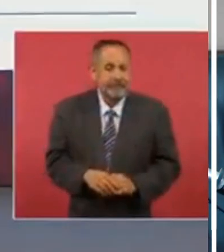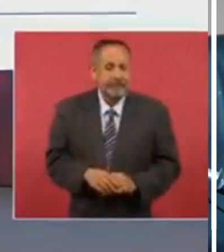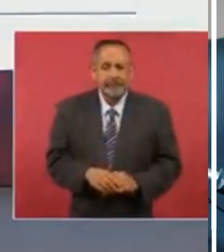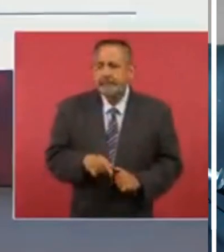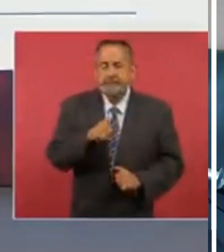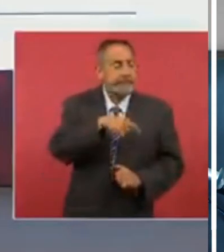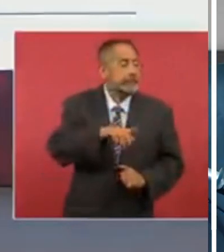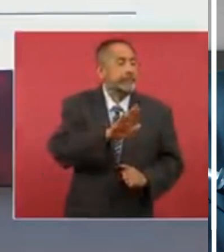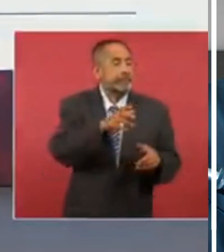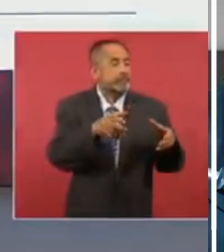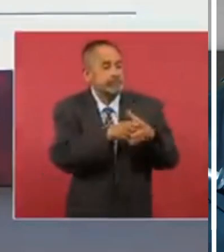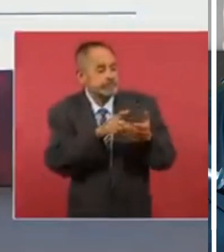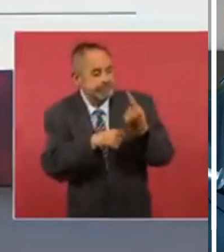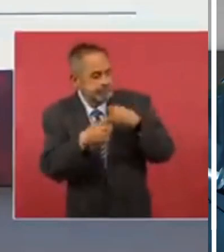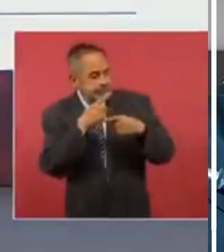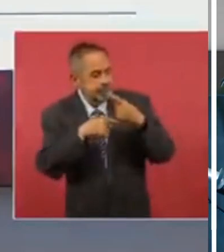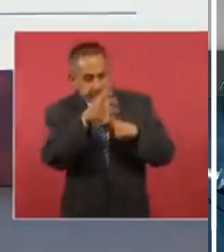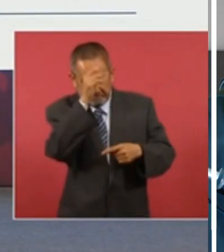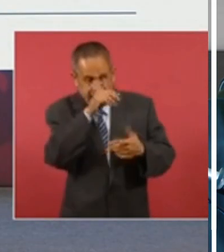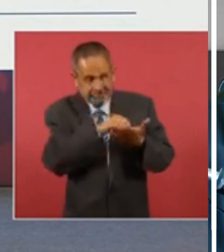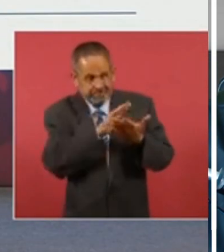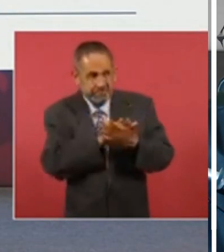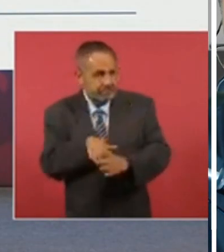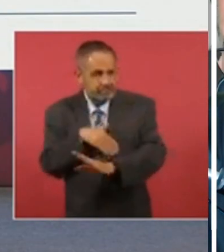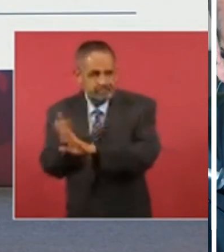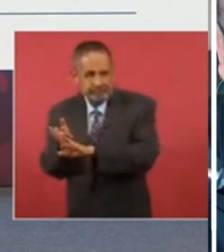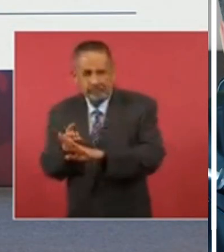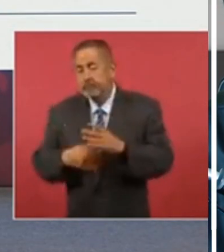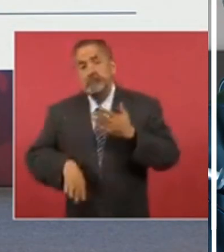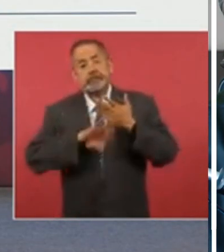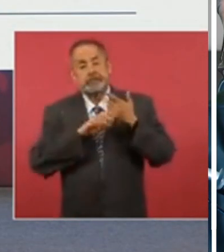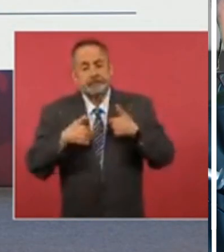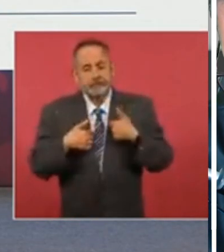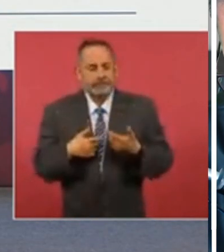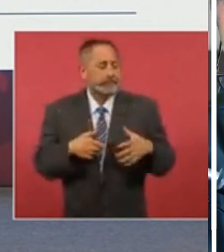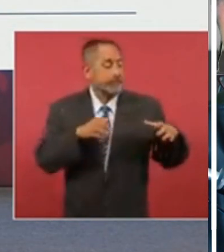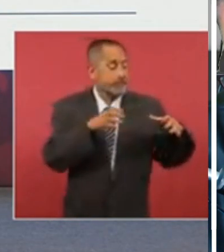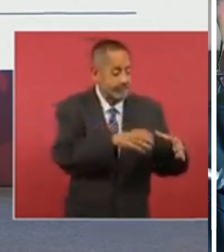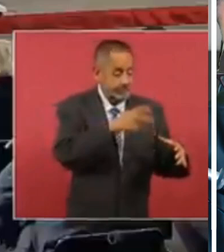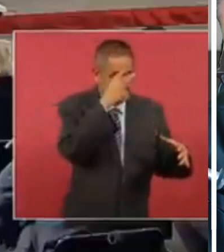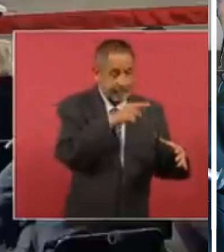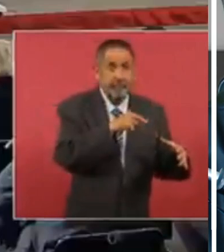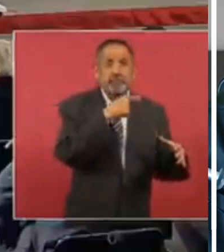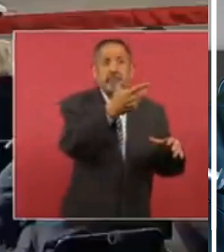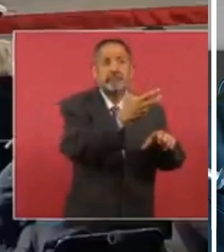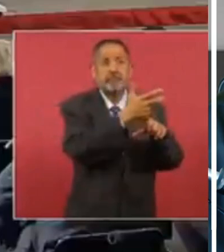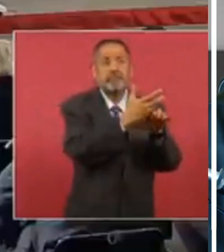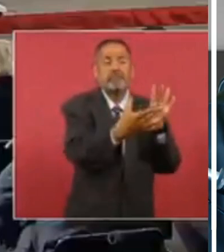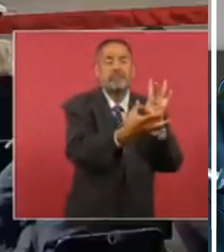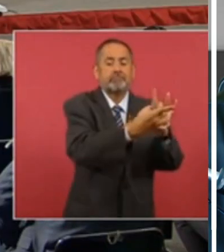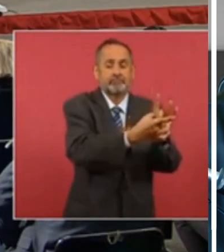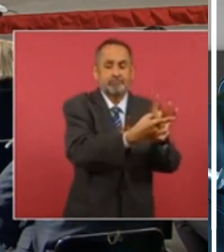de común acuerdo los conservadores de México con